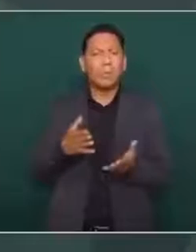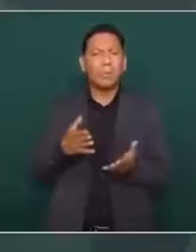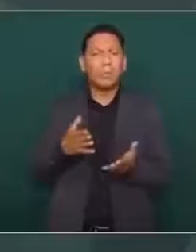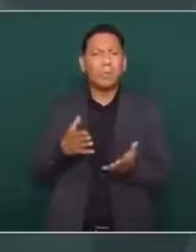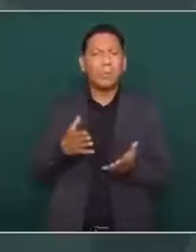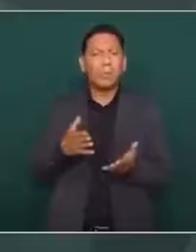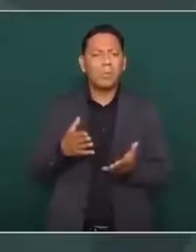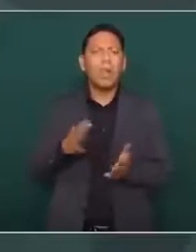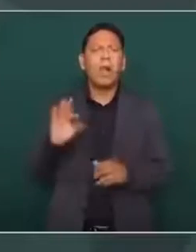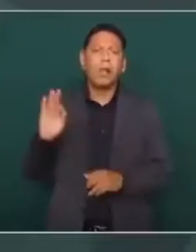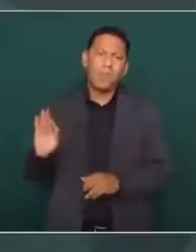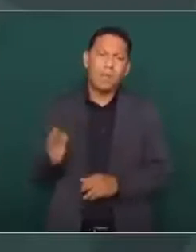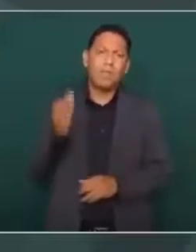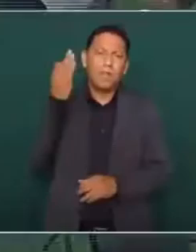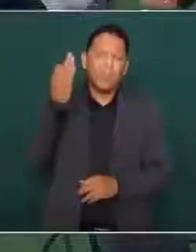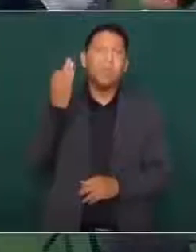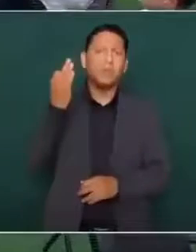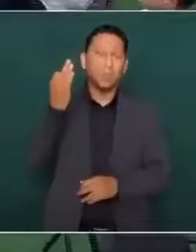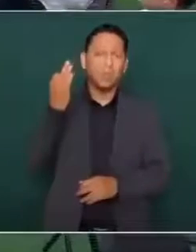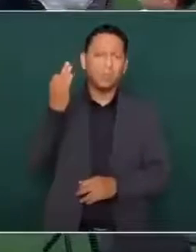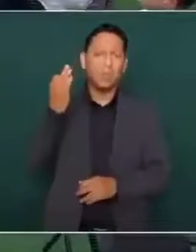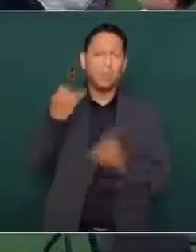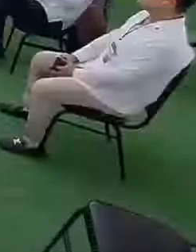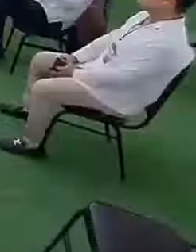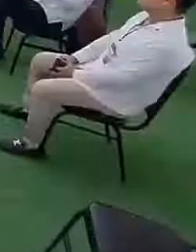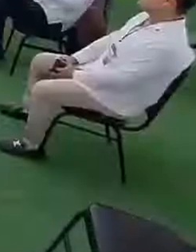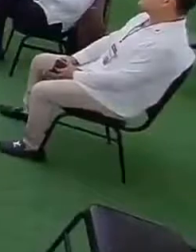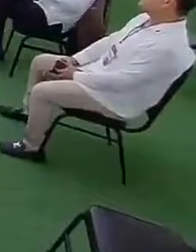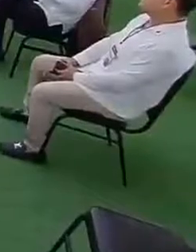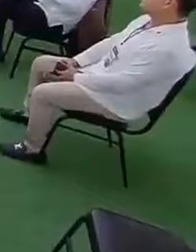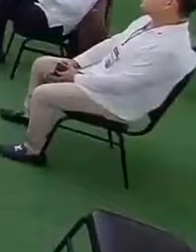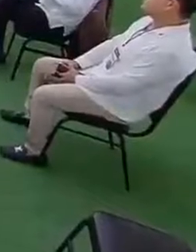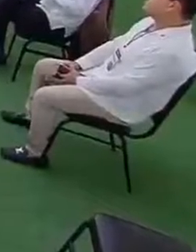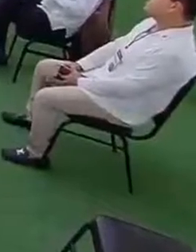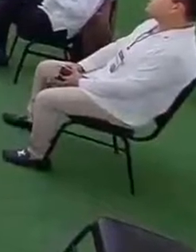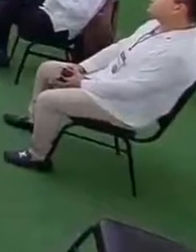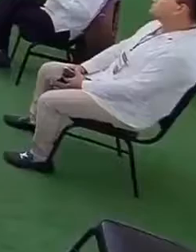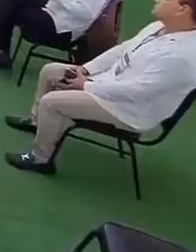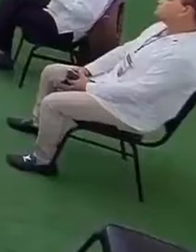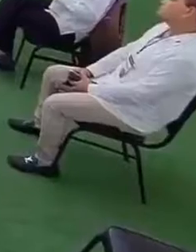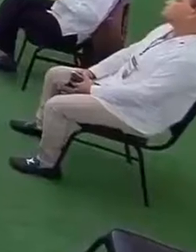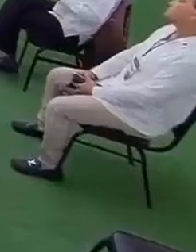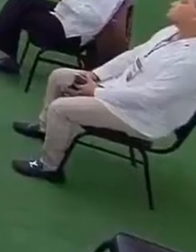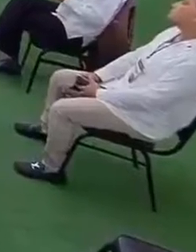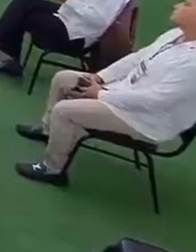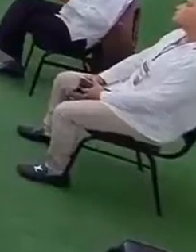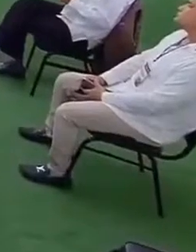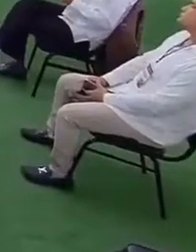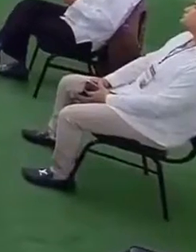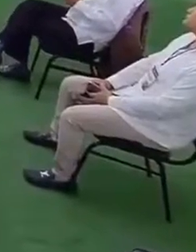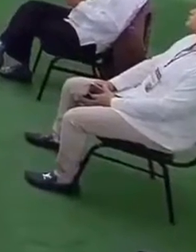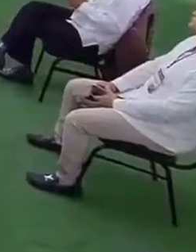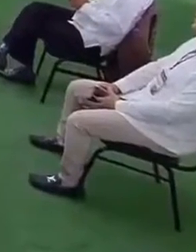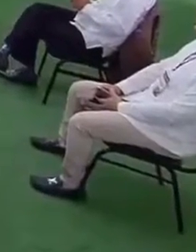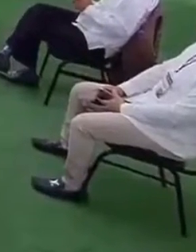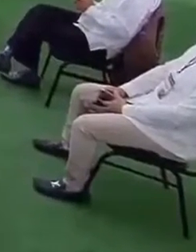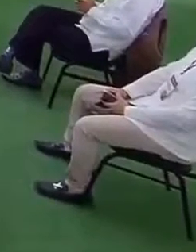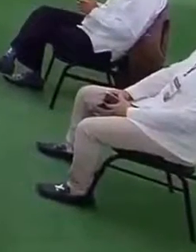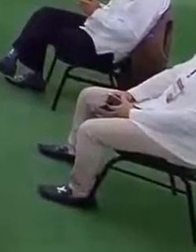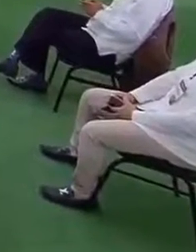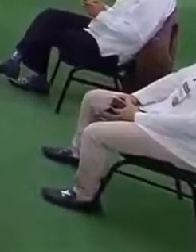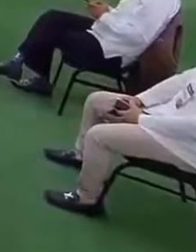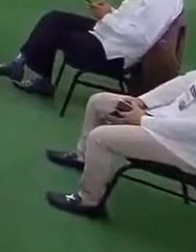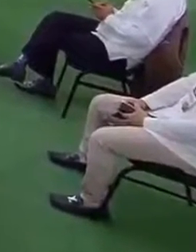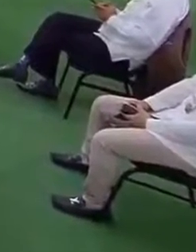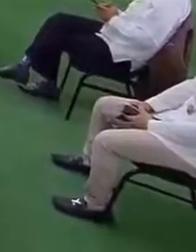por la federación y por los gobiernos estatales, 50 y 50 por ciento. Entonces